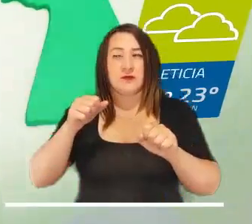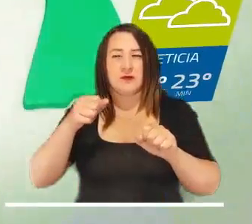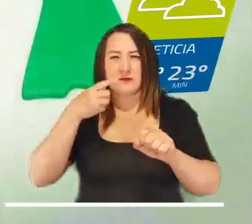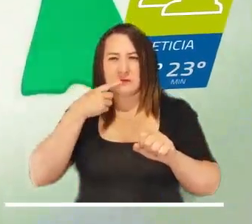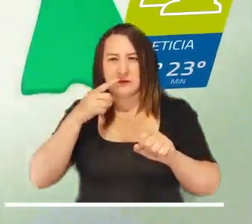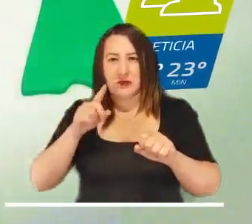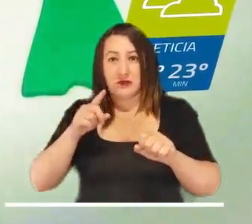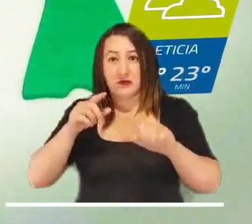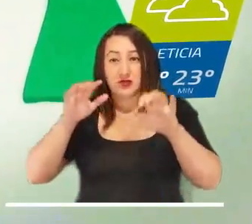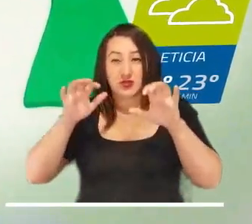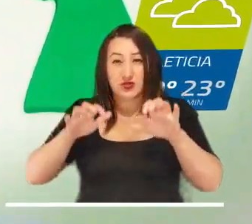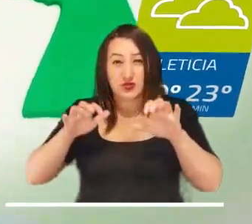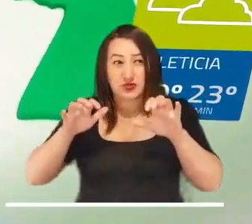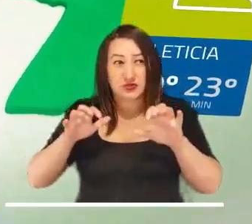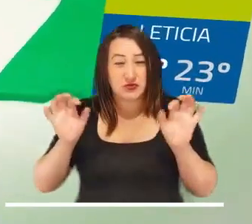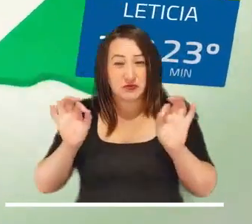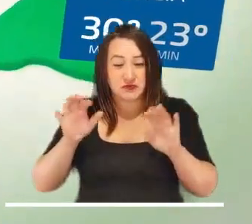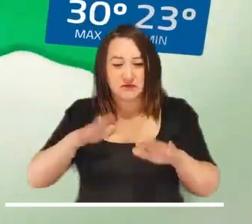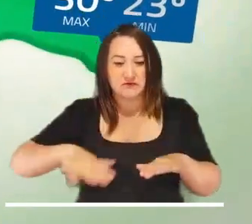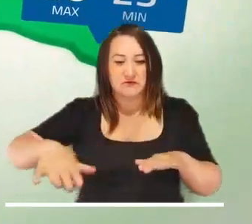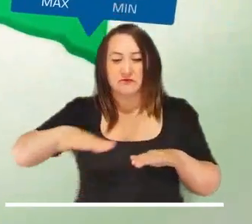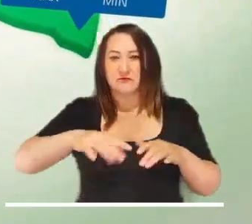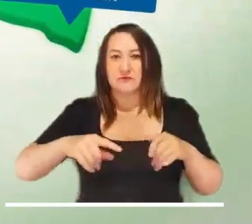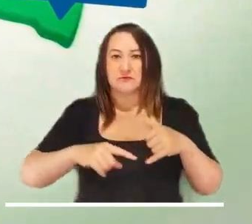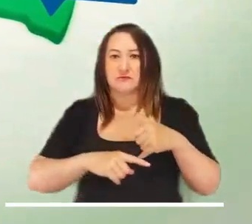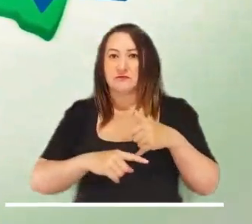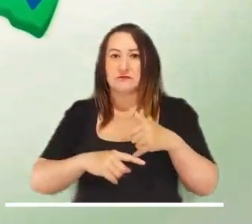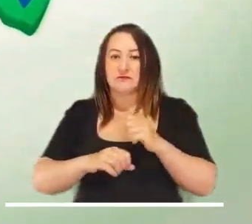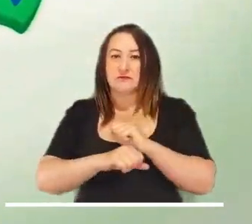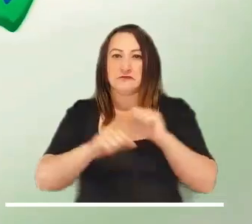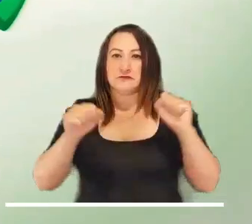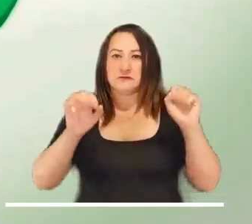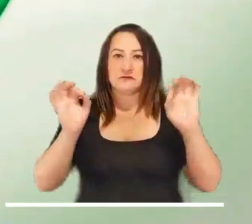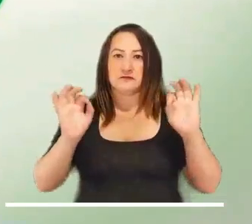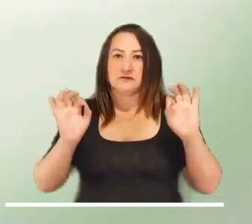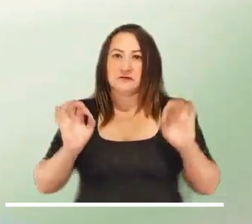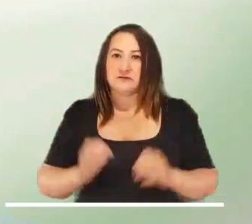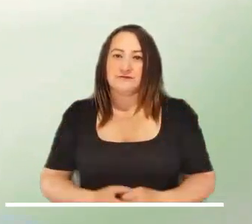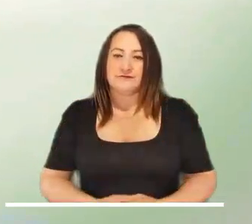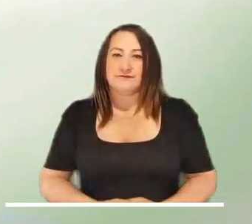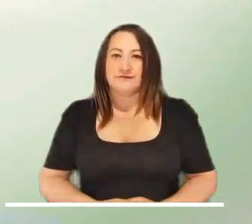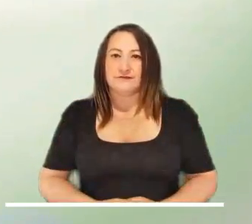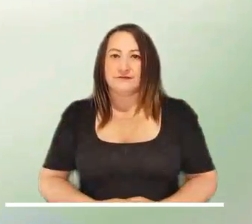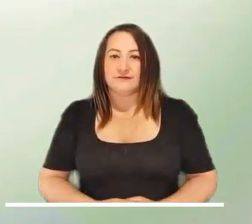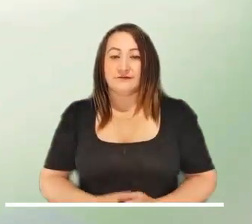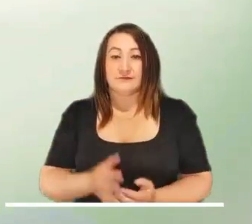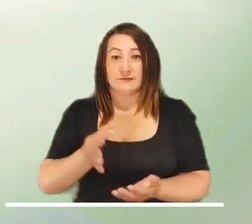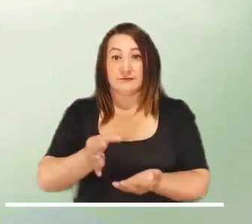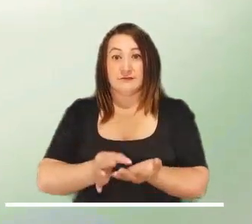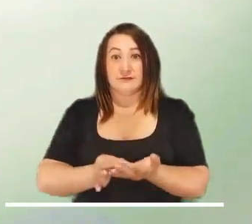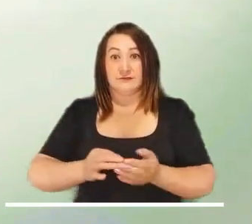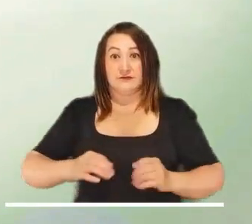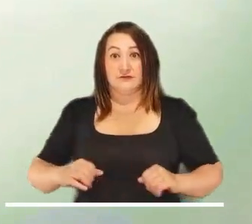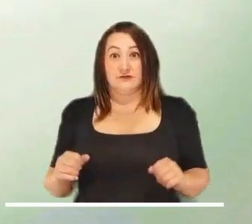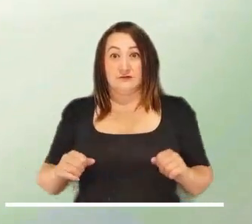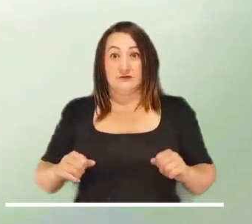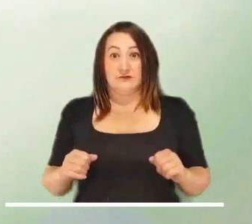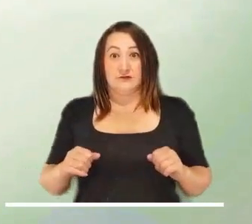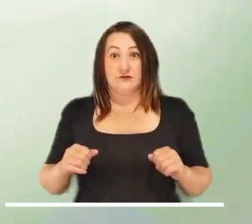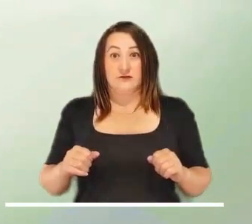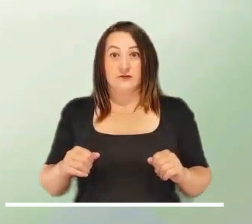país se prepara para un inicio de jornada inusual, pues no se advierten lluvias en el territorio amazónico durante la mañana.